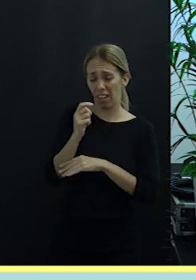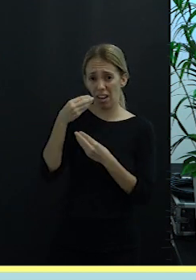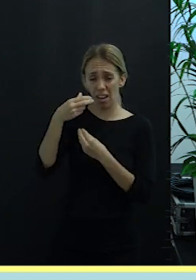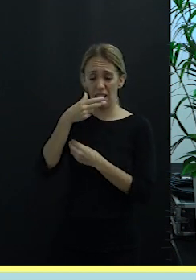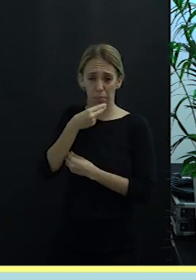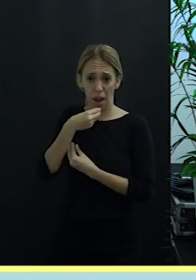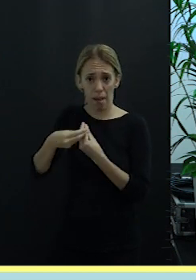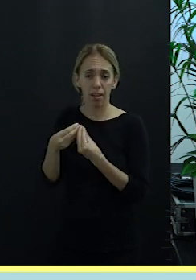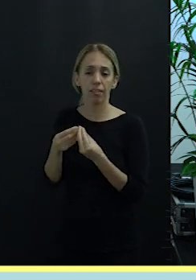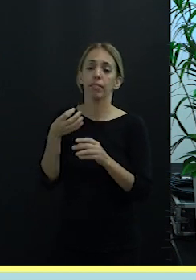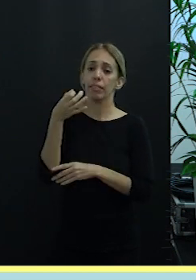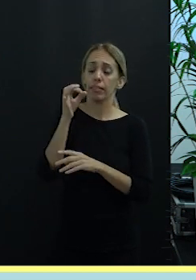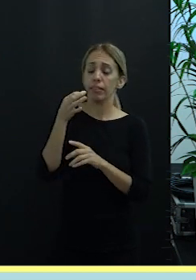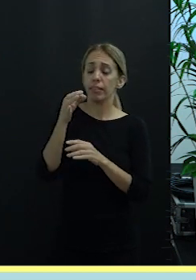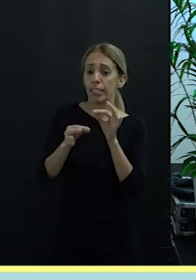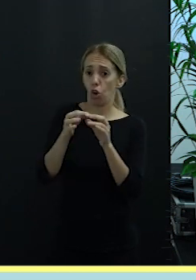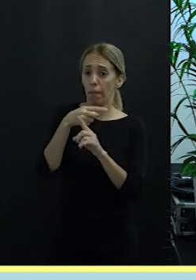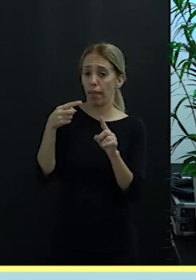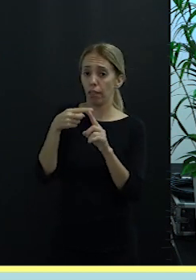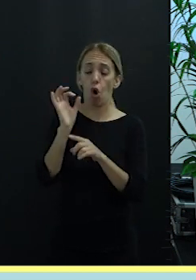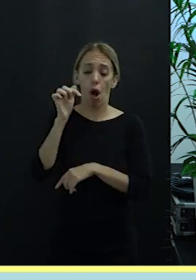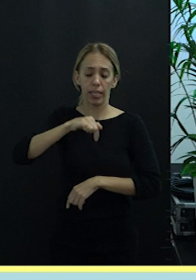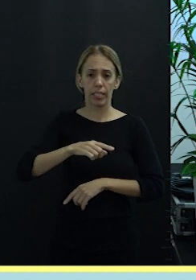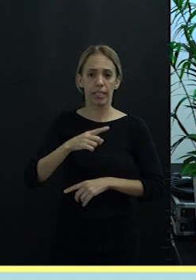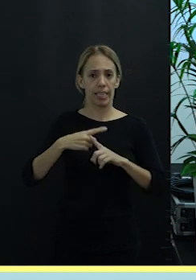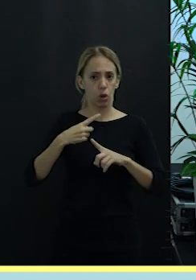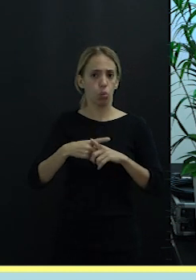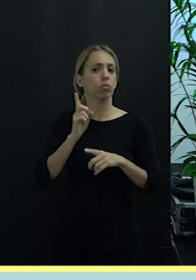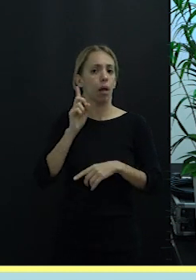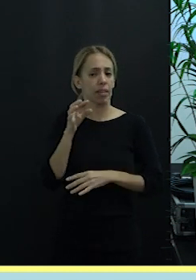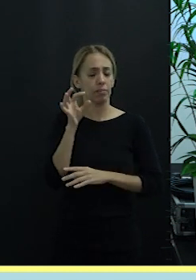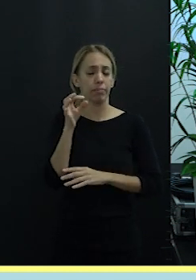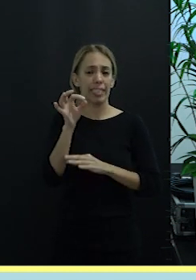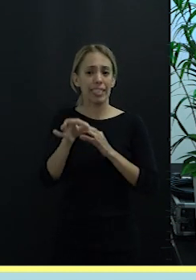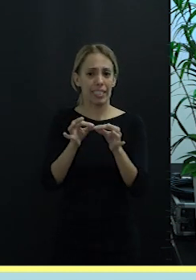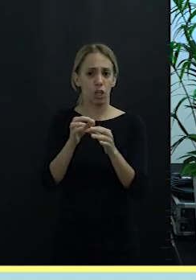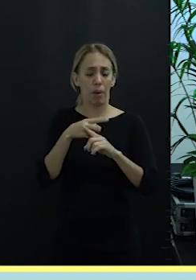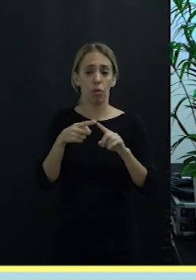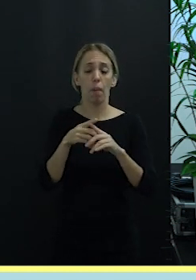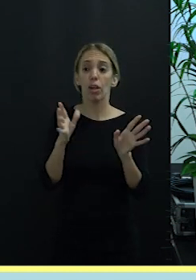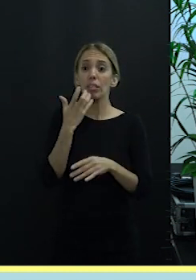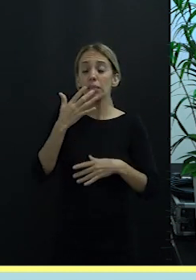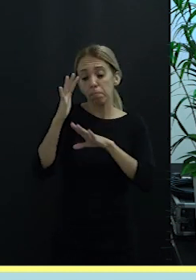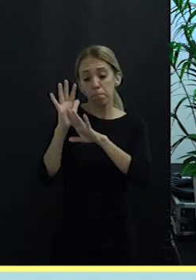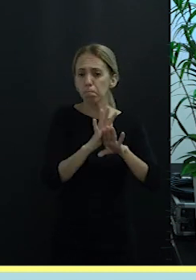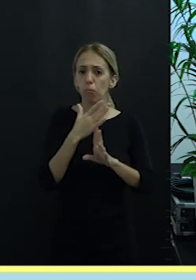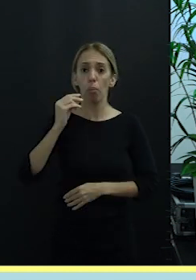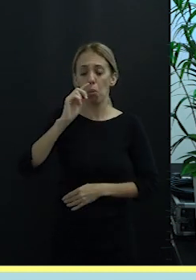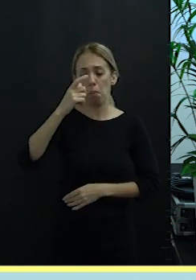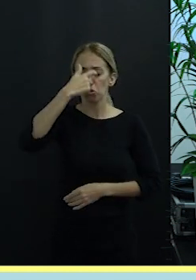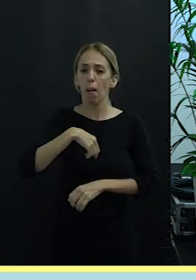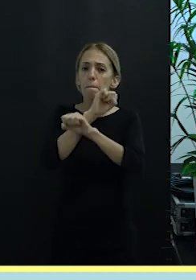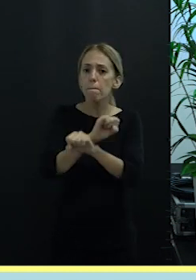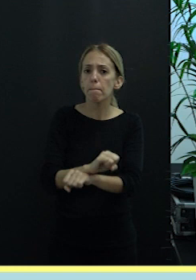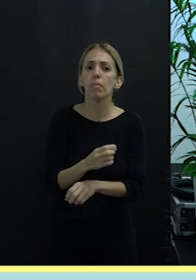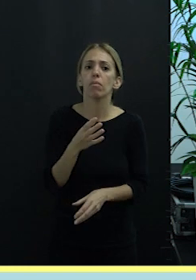Y a la escuela de aquí en Santa Cruz, también ciclo de grado medio. Y si estoy desempleado, ¿a dónde voy? ¿Dónde